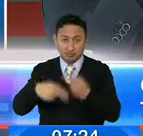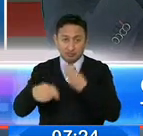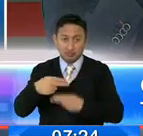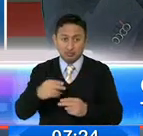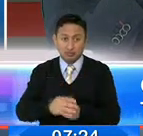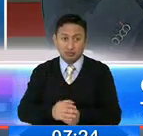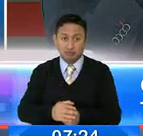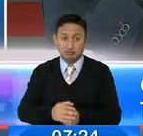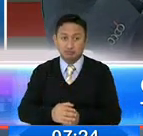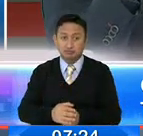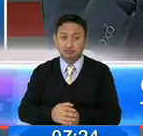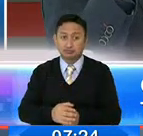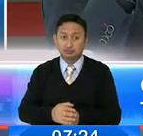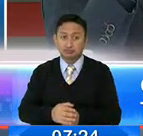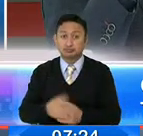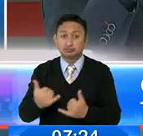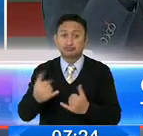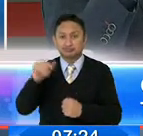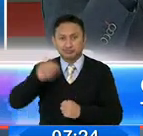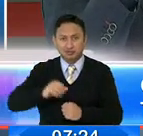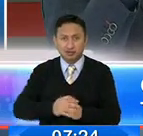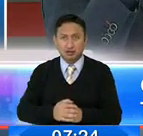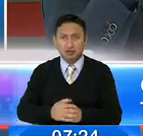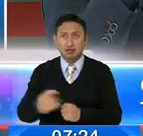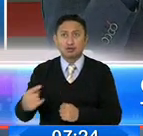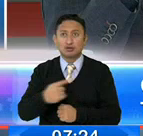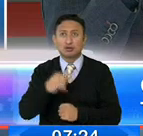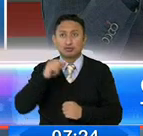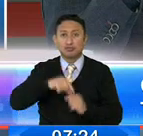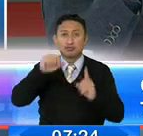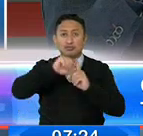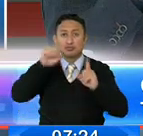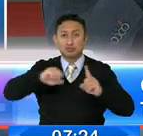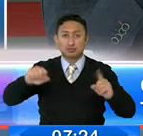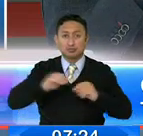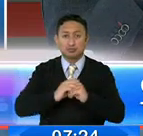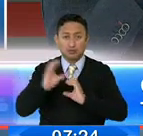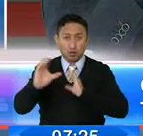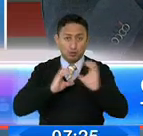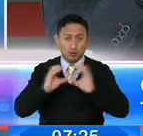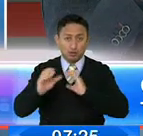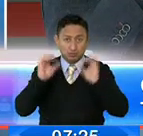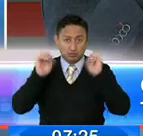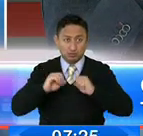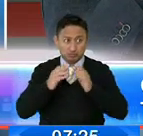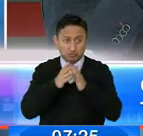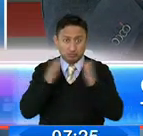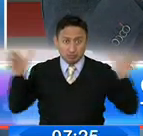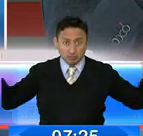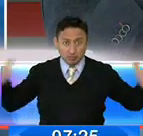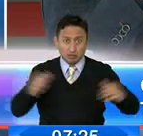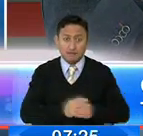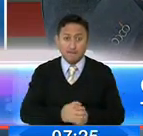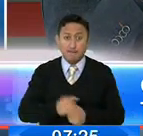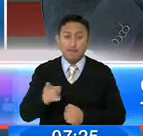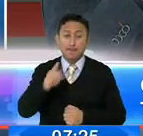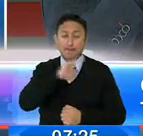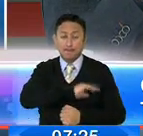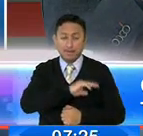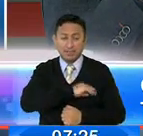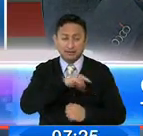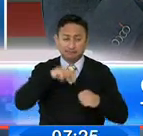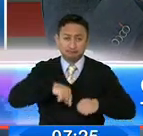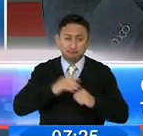que también hagan propaganda por medio de nuestro sistema de comunicación, que es bastante grande. O sea, el municipio